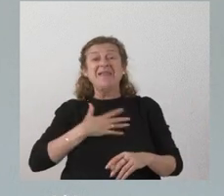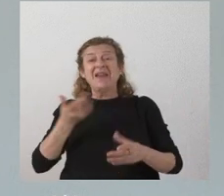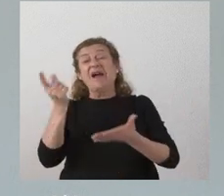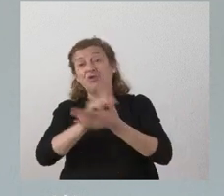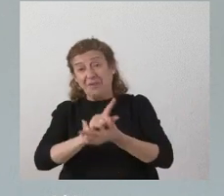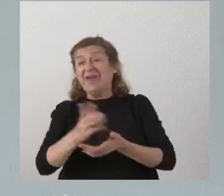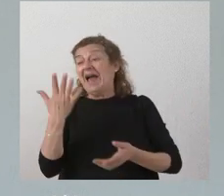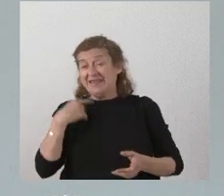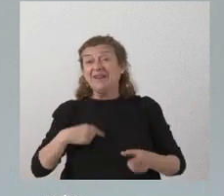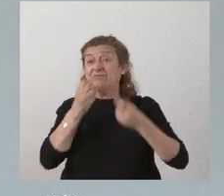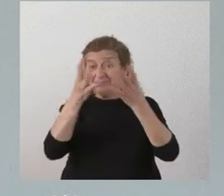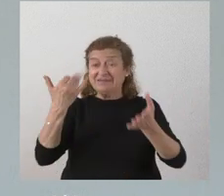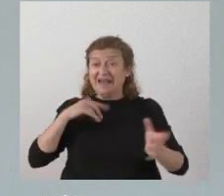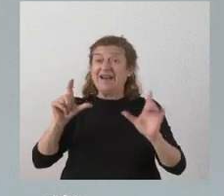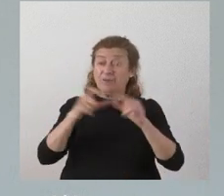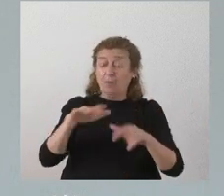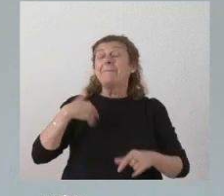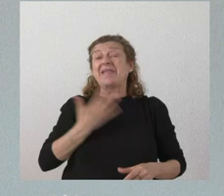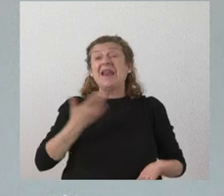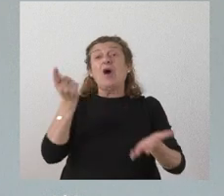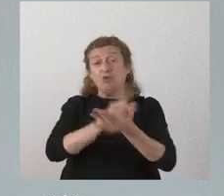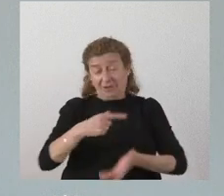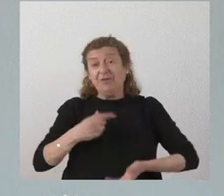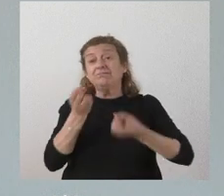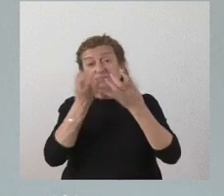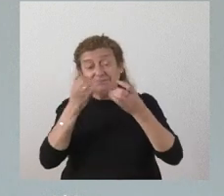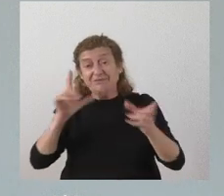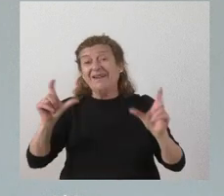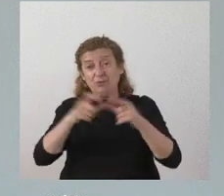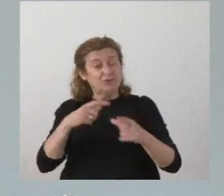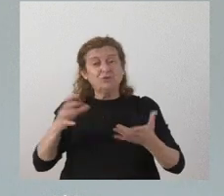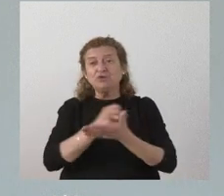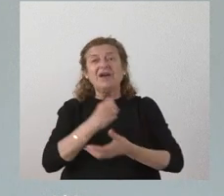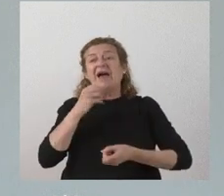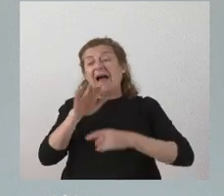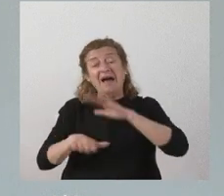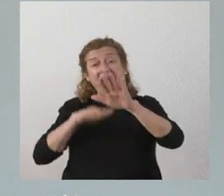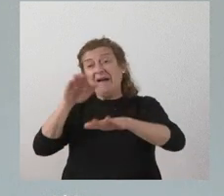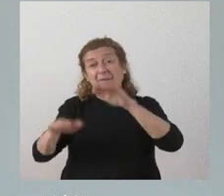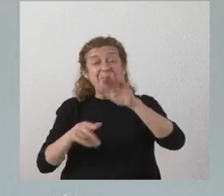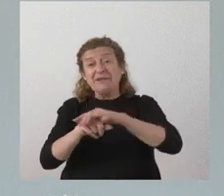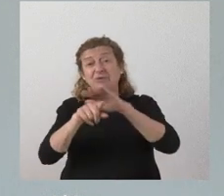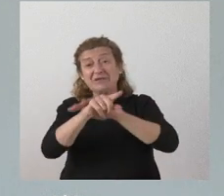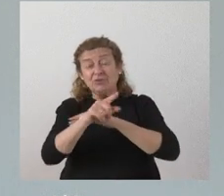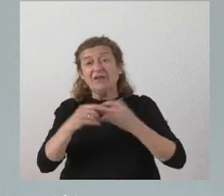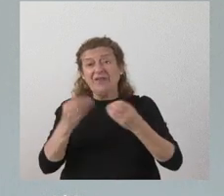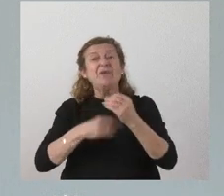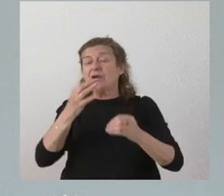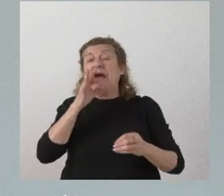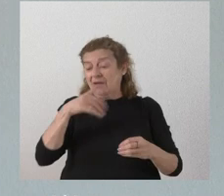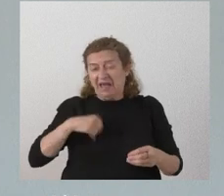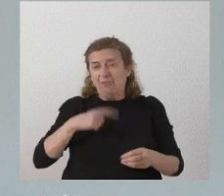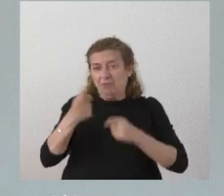cuenta de la reunión mañana se dará cuenta también de la reunión e iremos informando sobre los avances que se produzcan pero se va cumpliendo